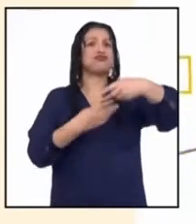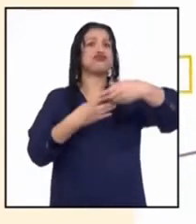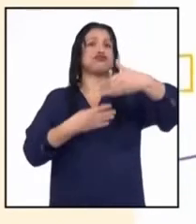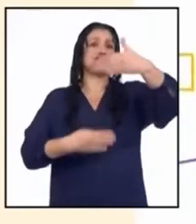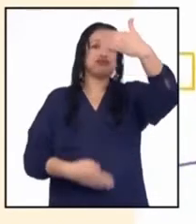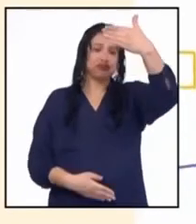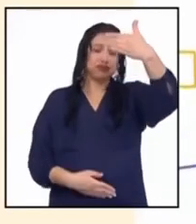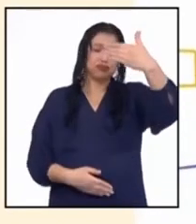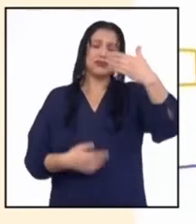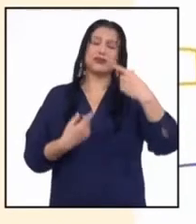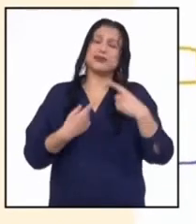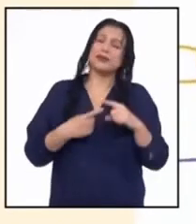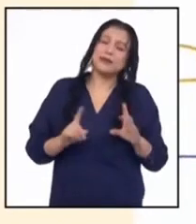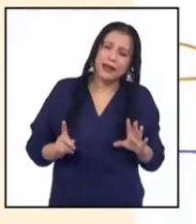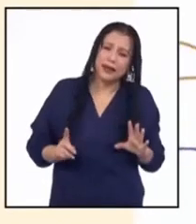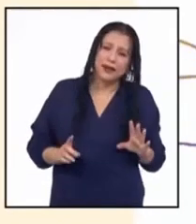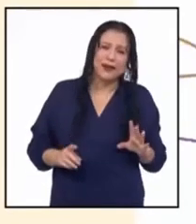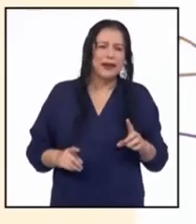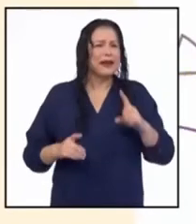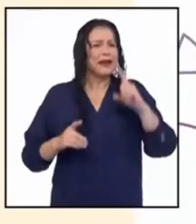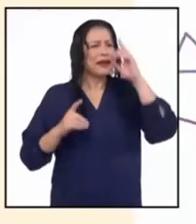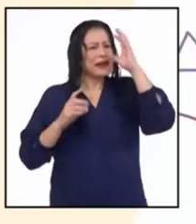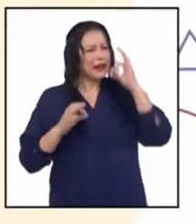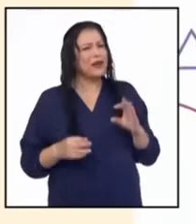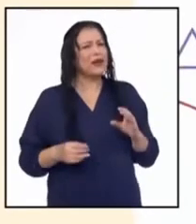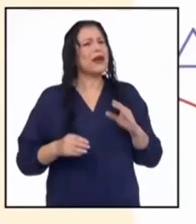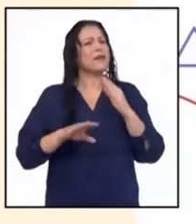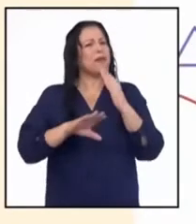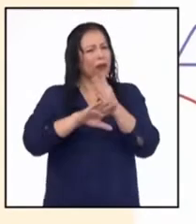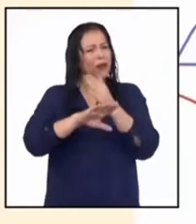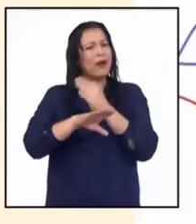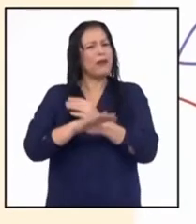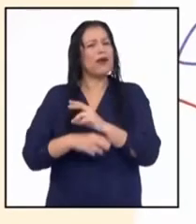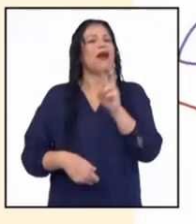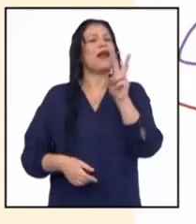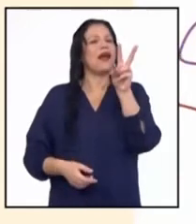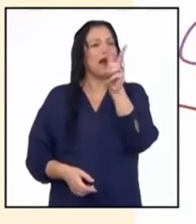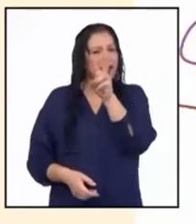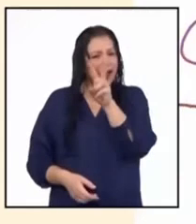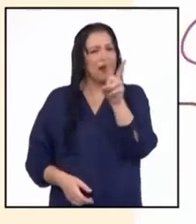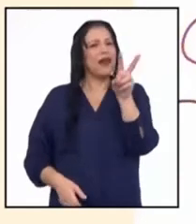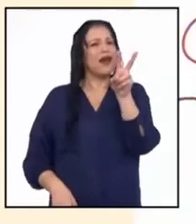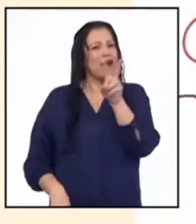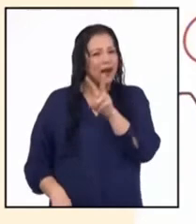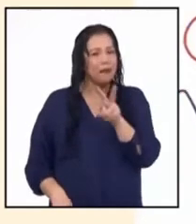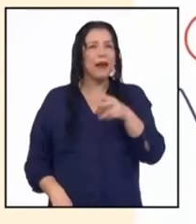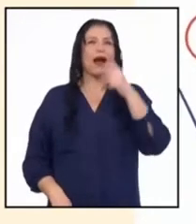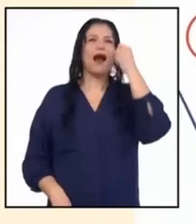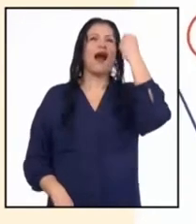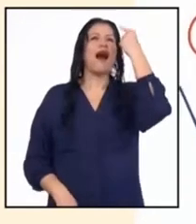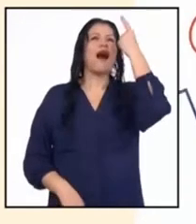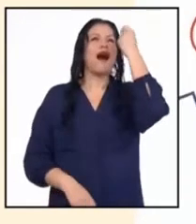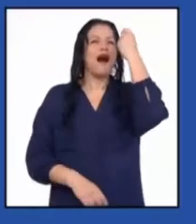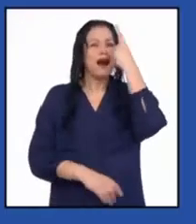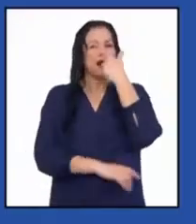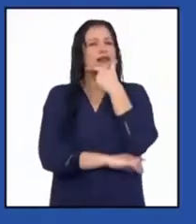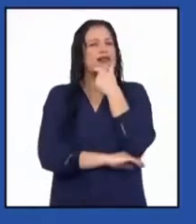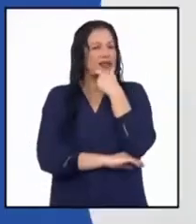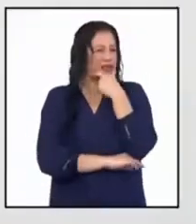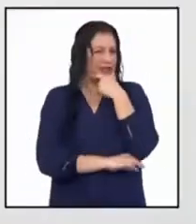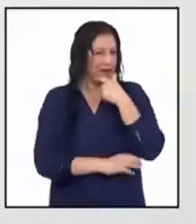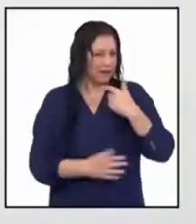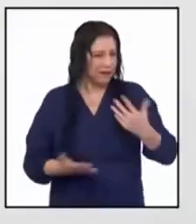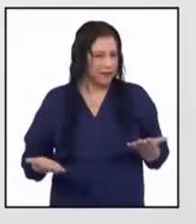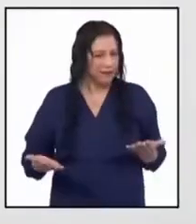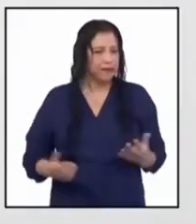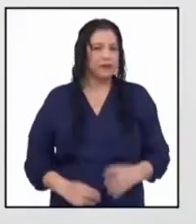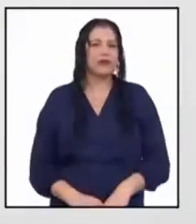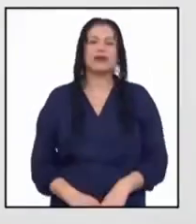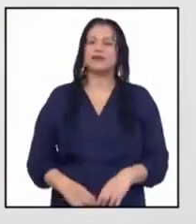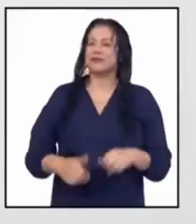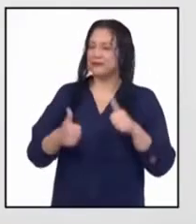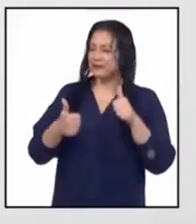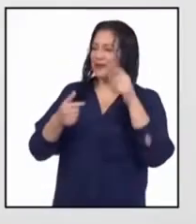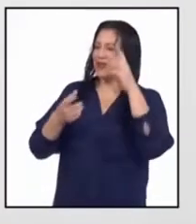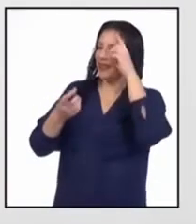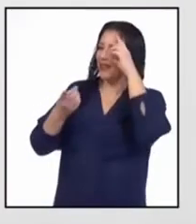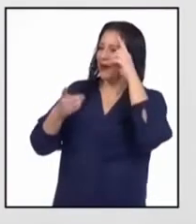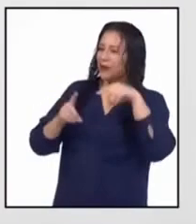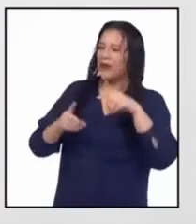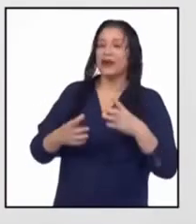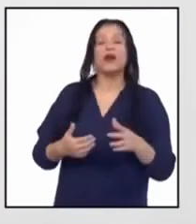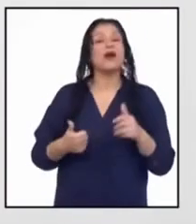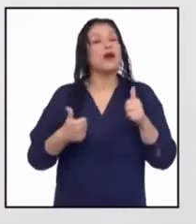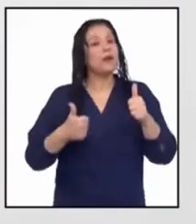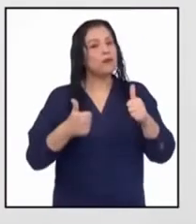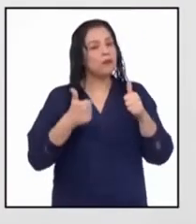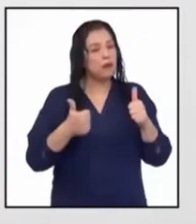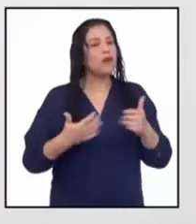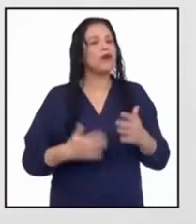Pero creo que sería mejor si vamos leyendo poco a poco para entender lo que nos quiere decir este texto. De acuerdo, Junior.